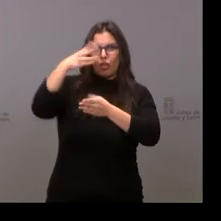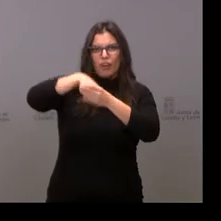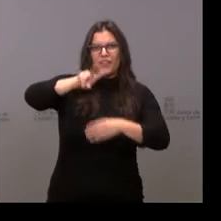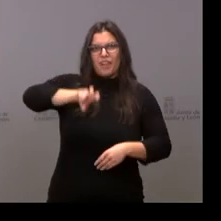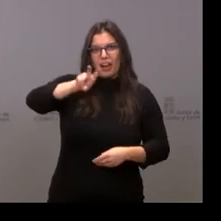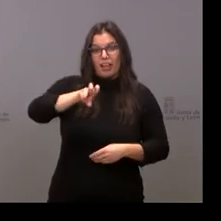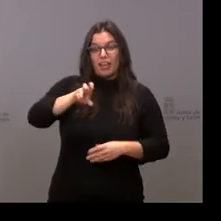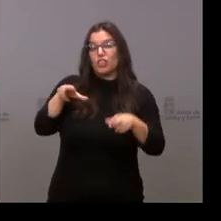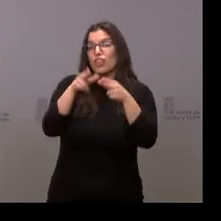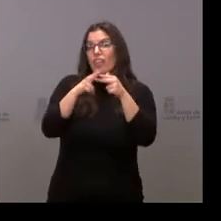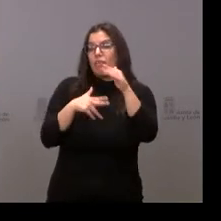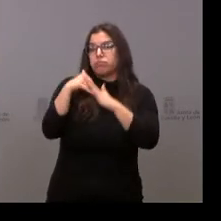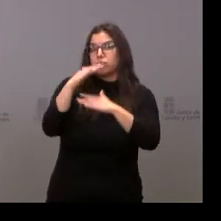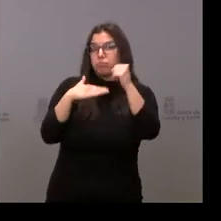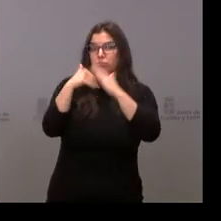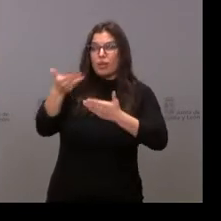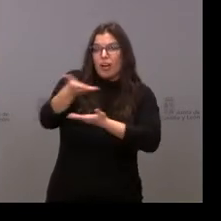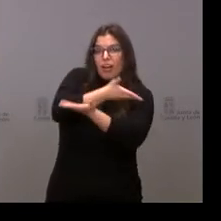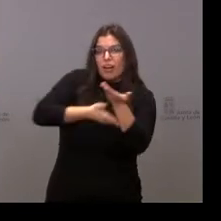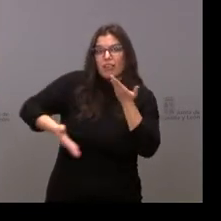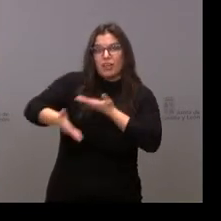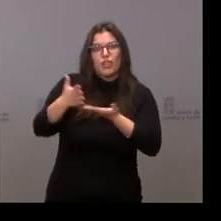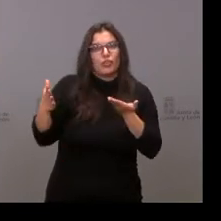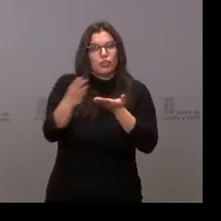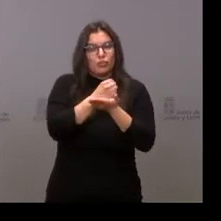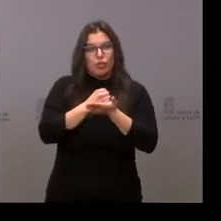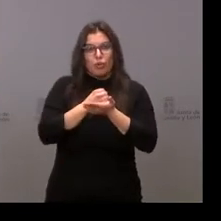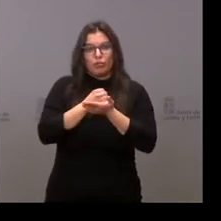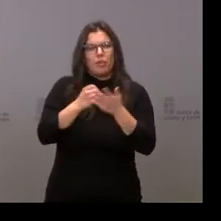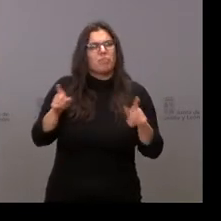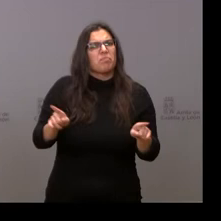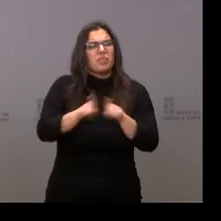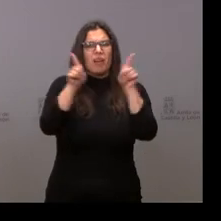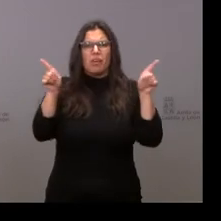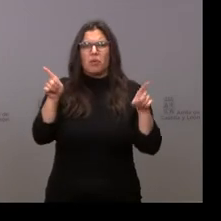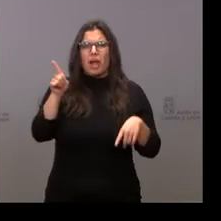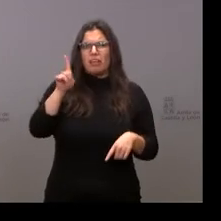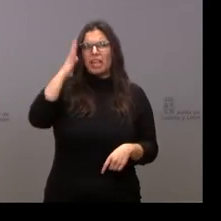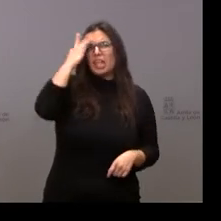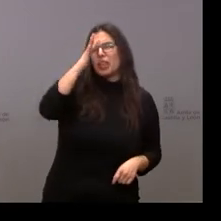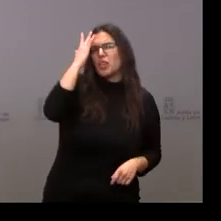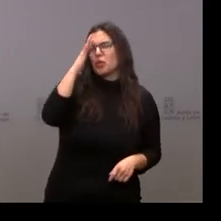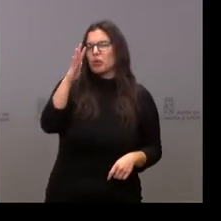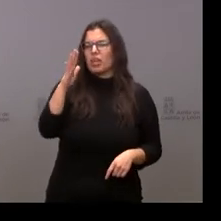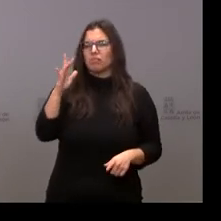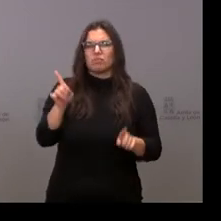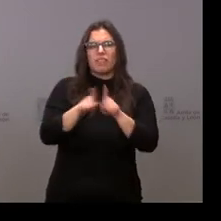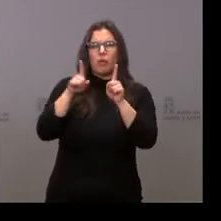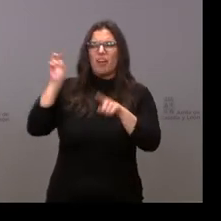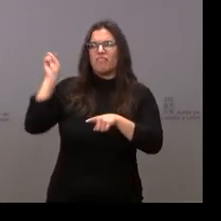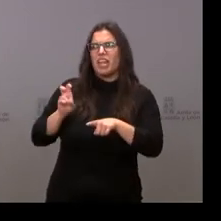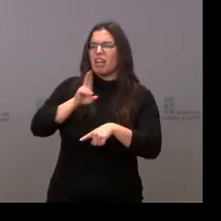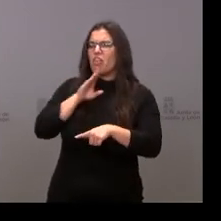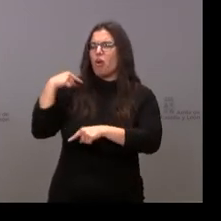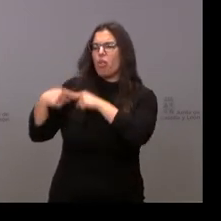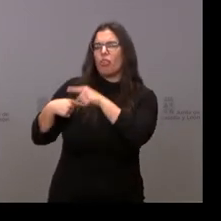entre todos, que se construía por parte de todos, con independencia de sus ideas, de sus orígenes